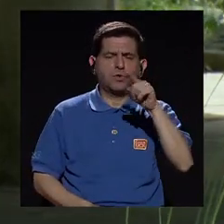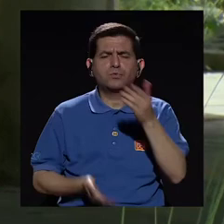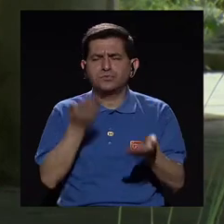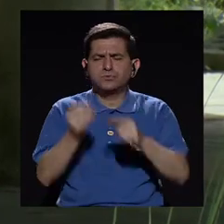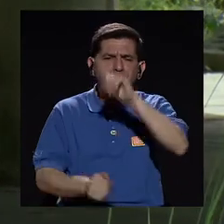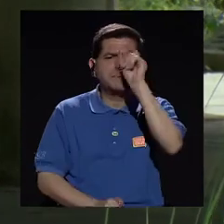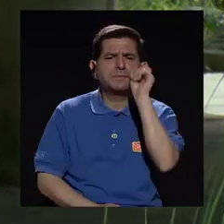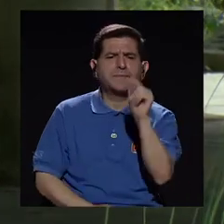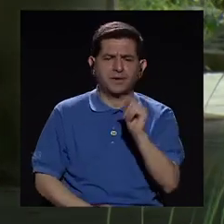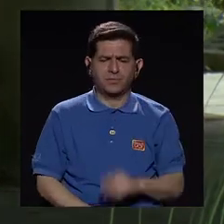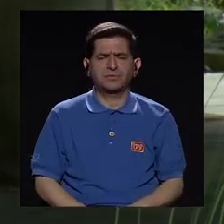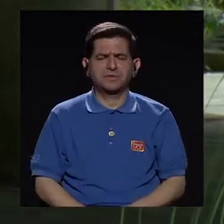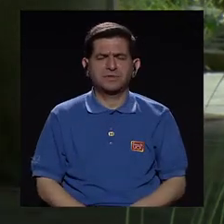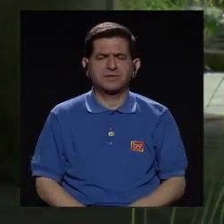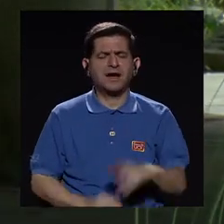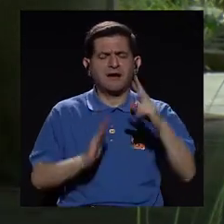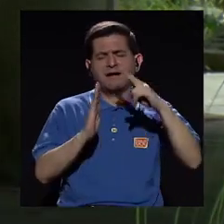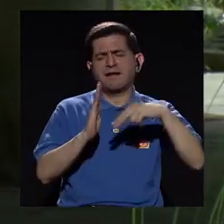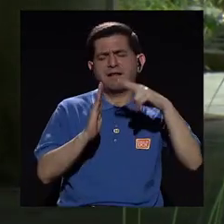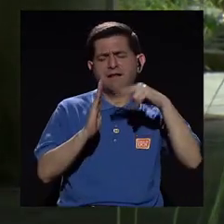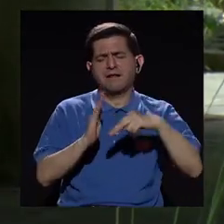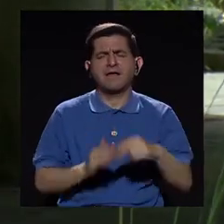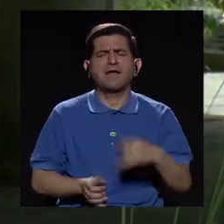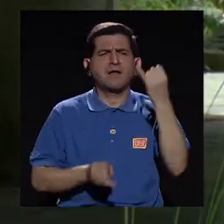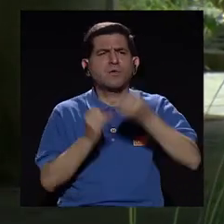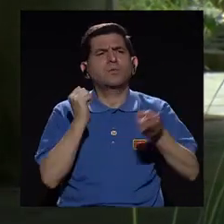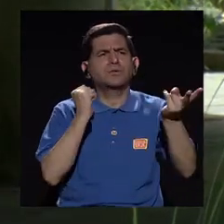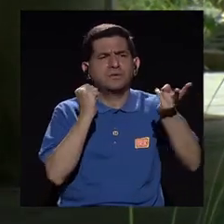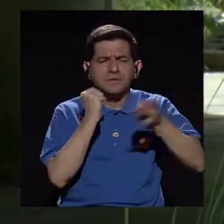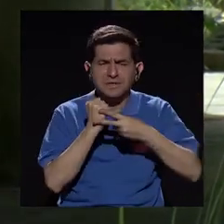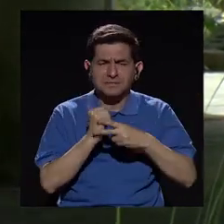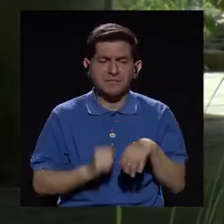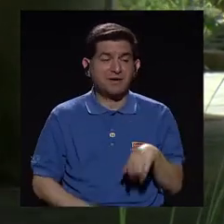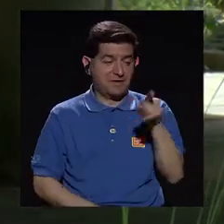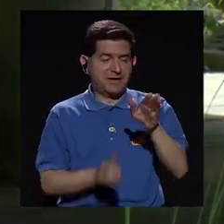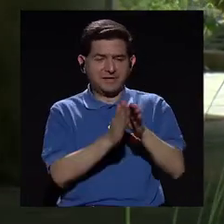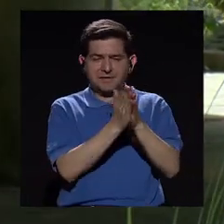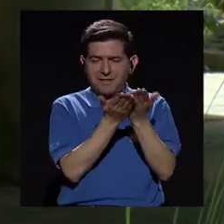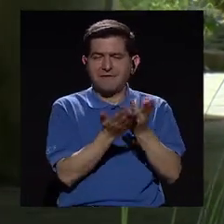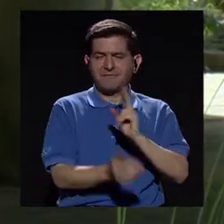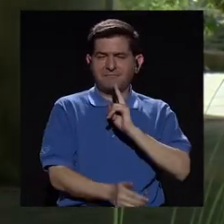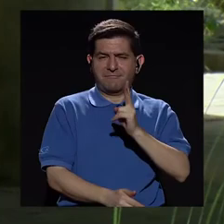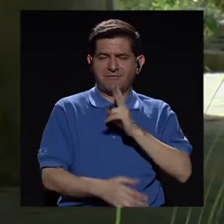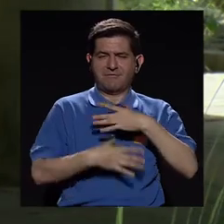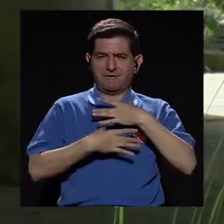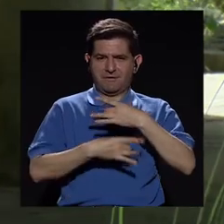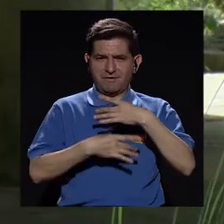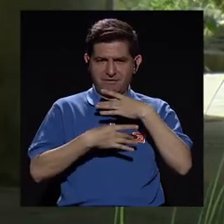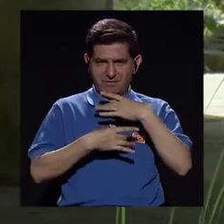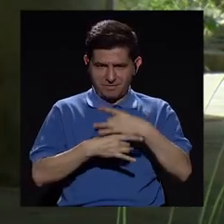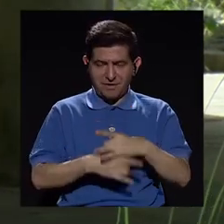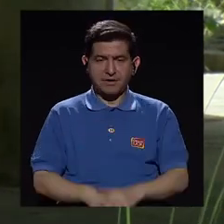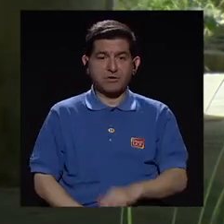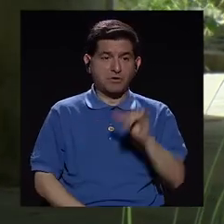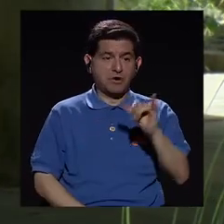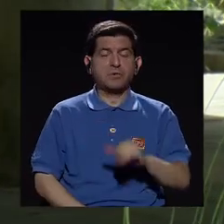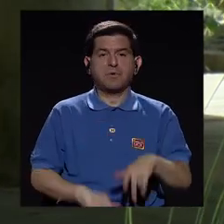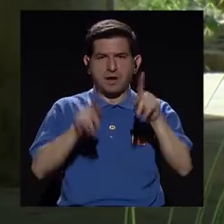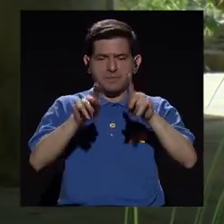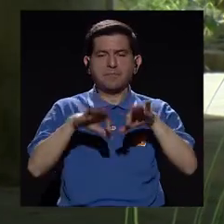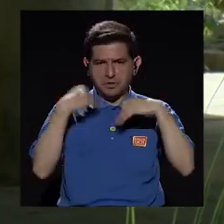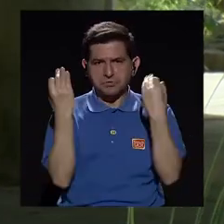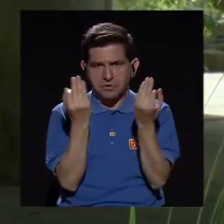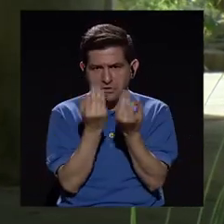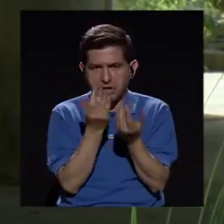usted se ha preguntado cuántas veces ha leído o cuándo fue la última vez que leyó ese libro que realmente cautivó su atención